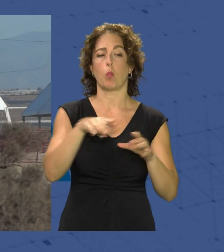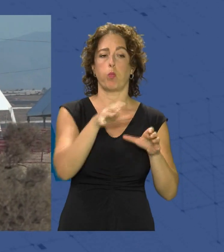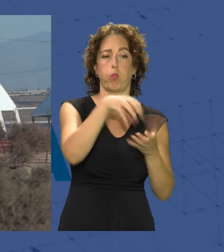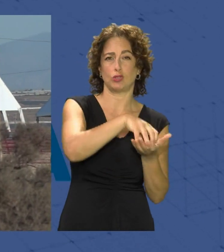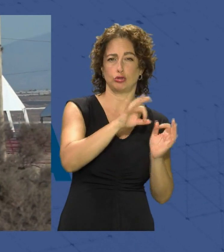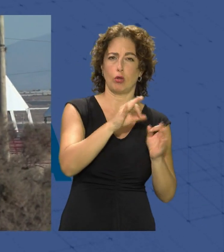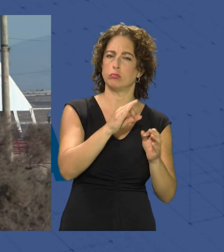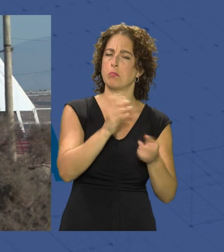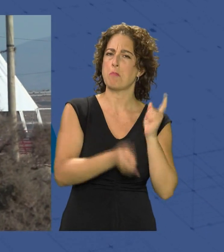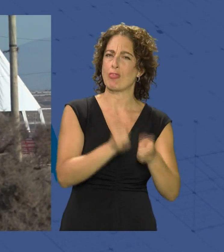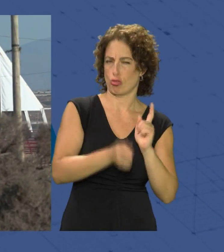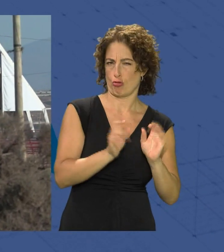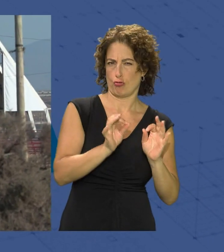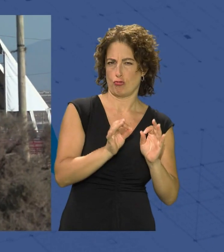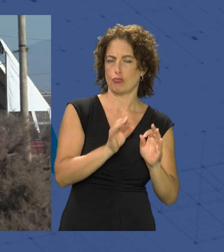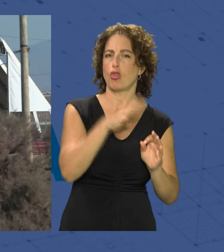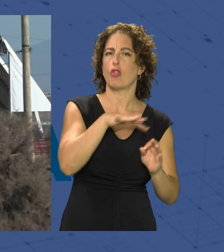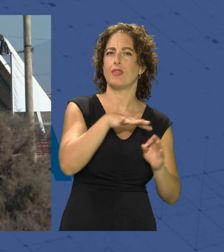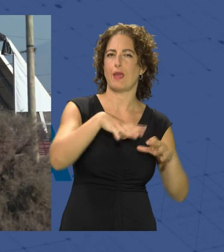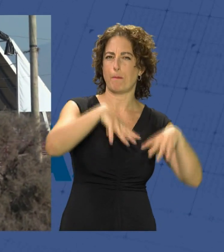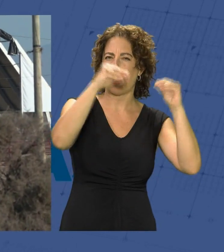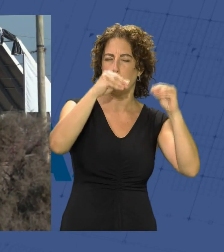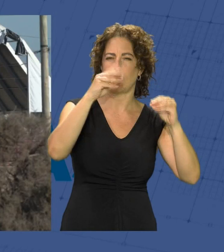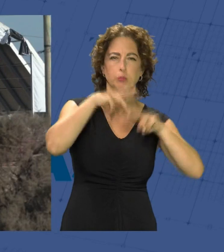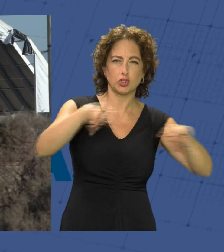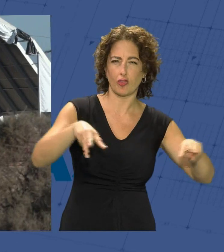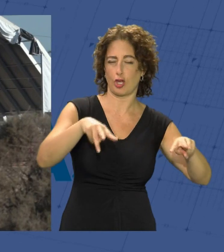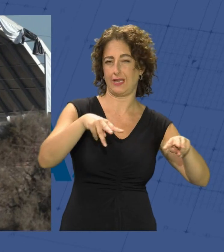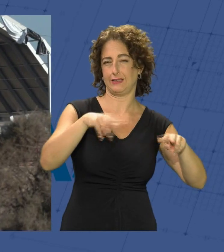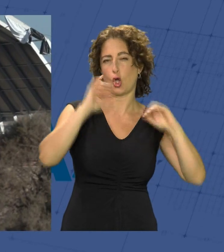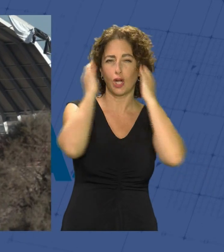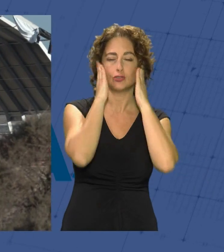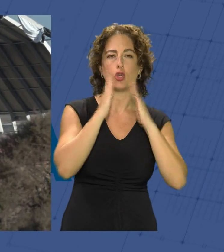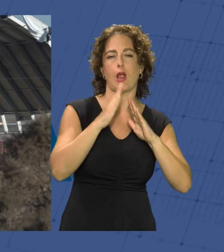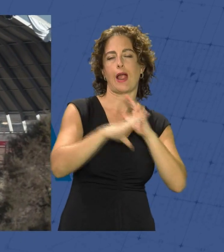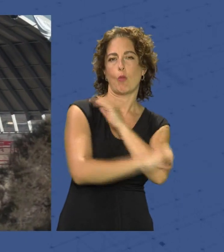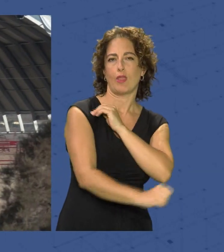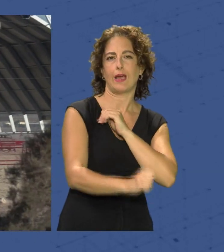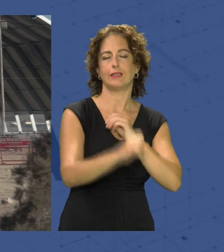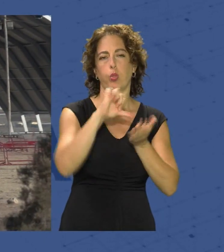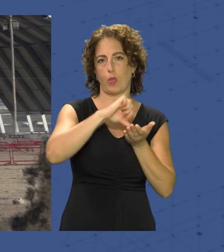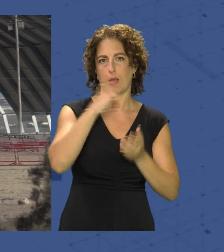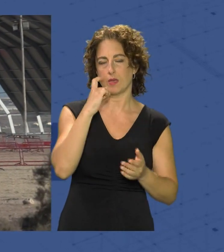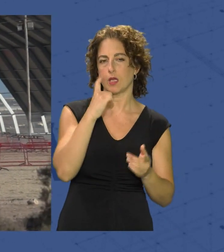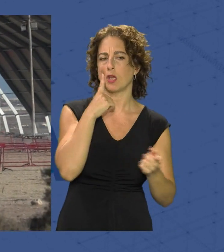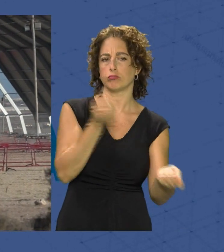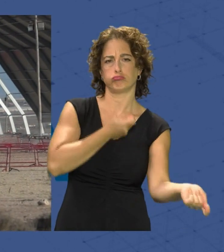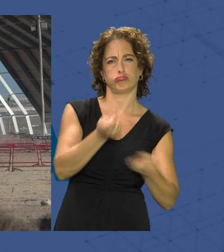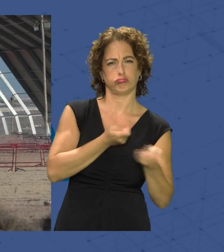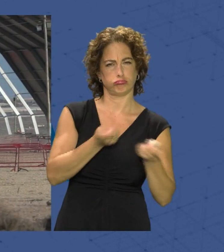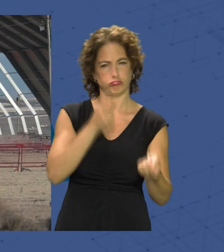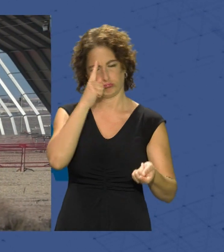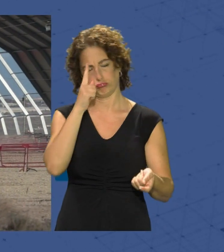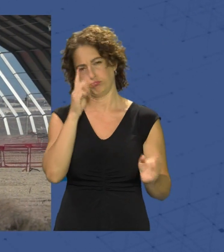avanzado permanente en las instalaciones del Palacio de Exposiciones y Congresos Cabo de Gata Ciudad de Almería desde el que se coordinarán todas las actuaciones necesarias